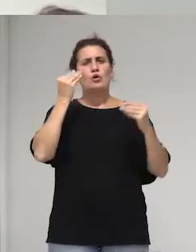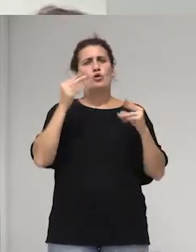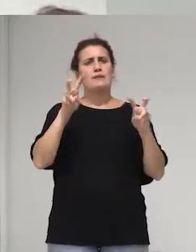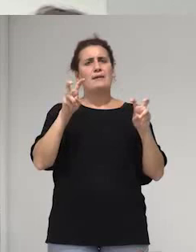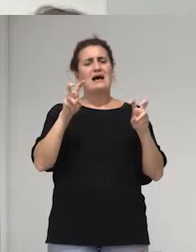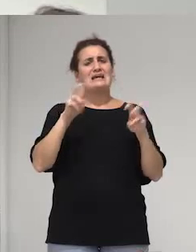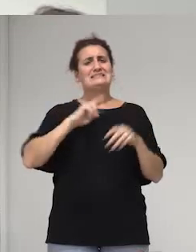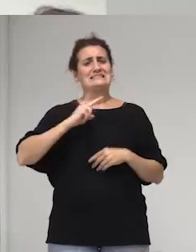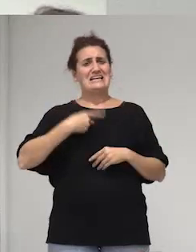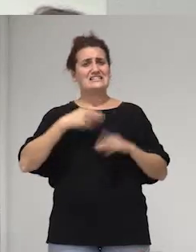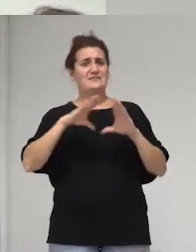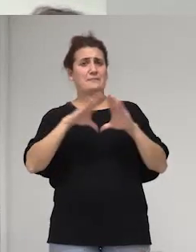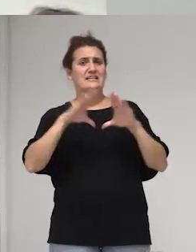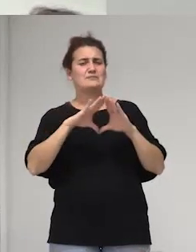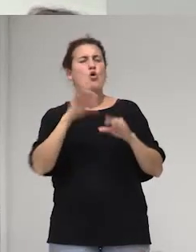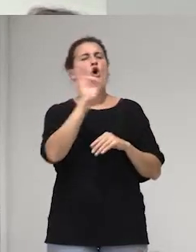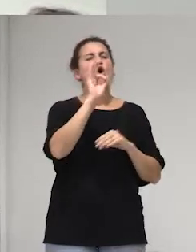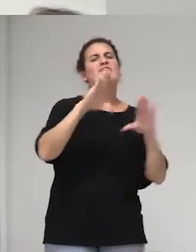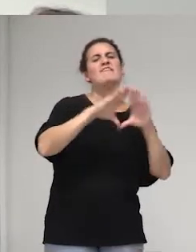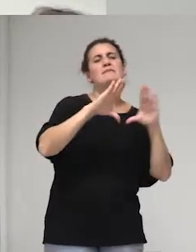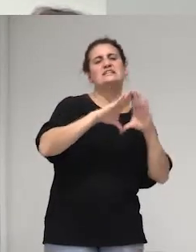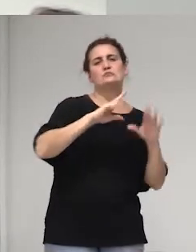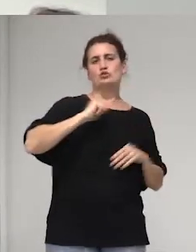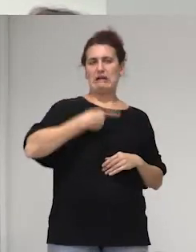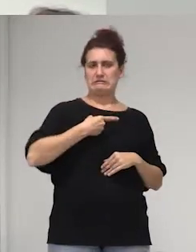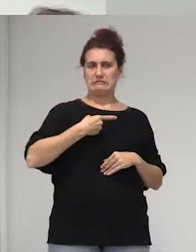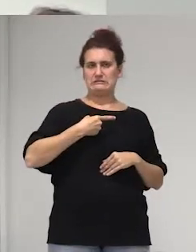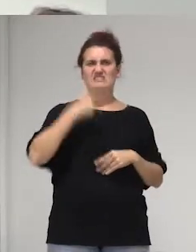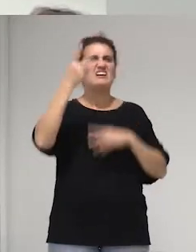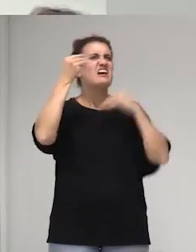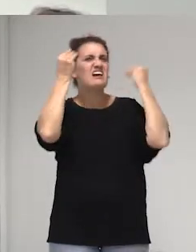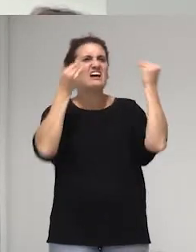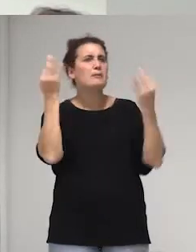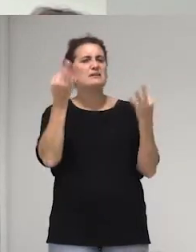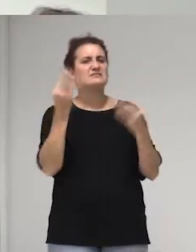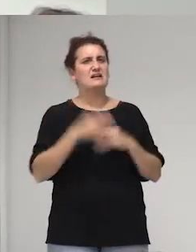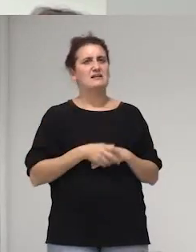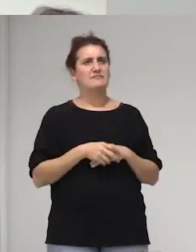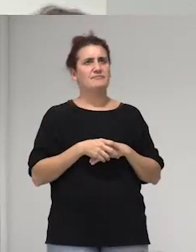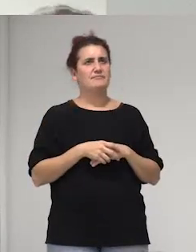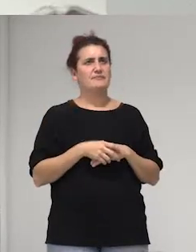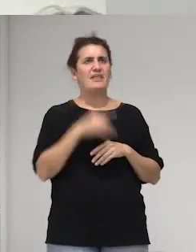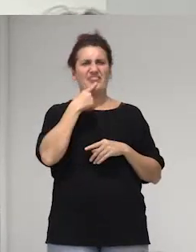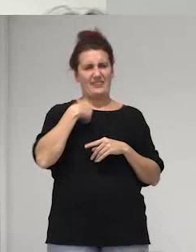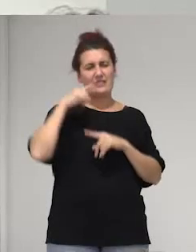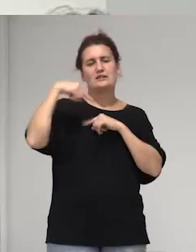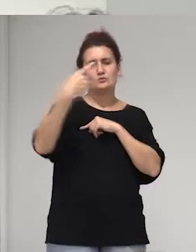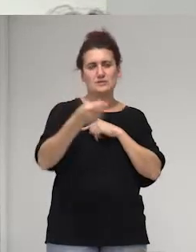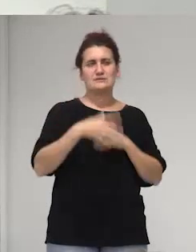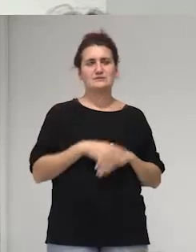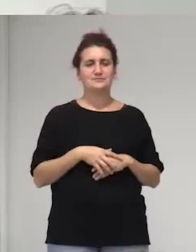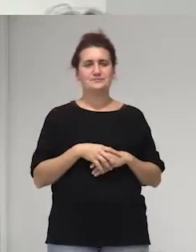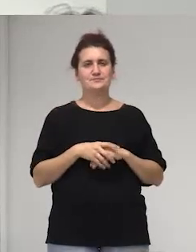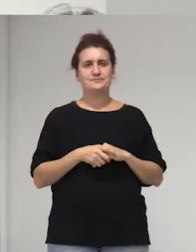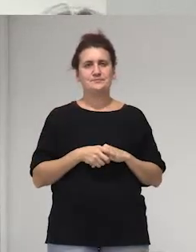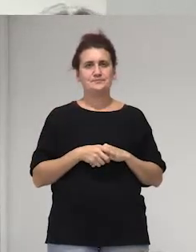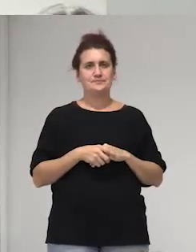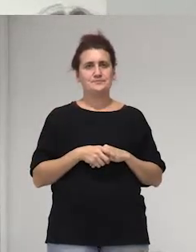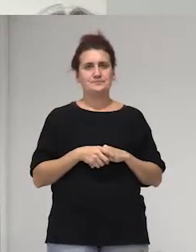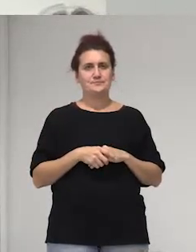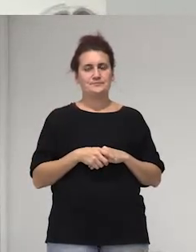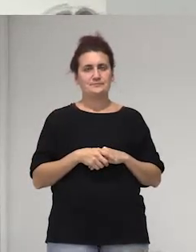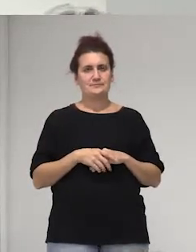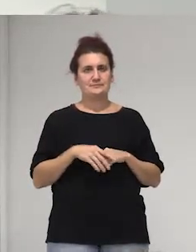transfeminismo o feminismo trans que piensan pero me lo dicen después que ahorita solo yo puedo hablar tan